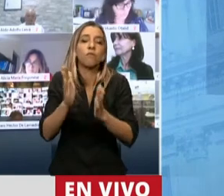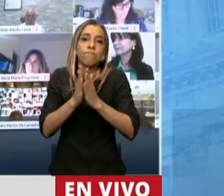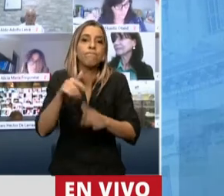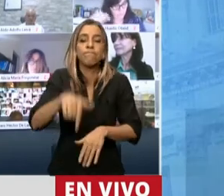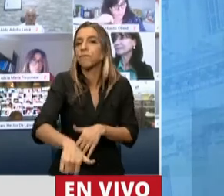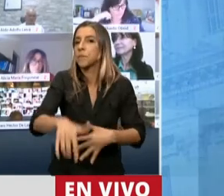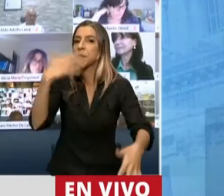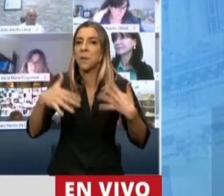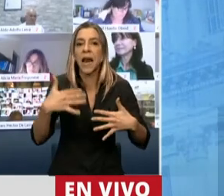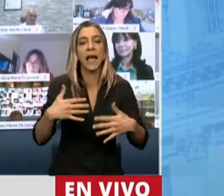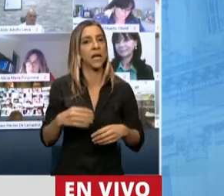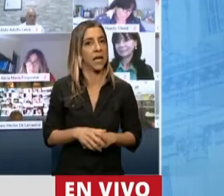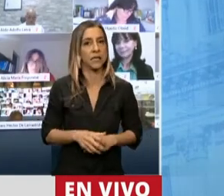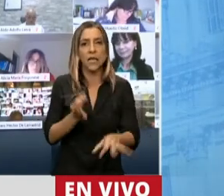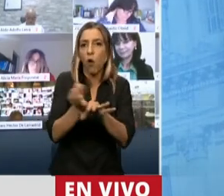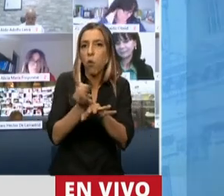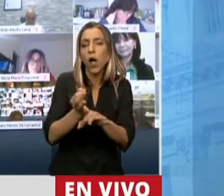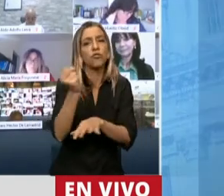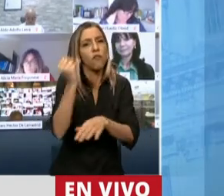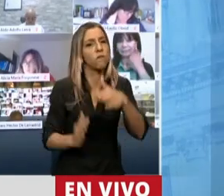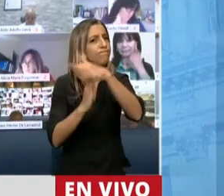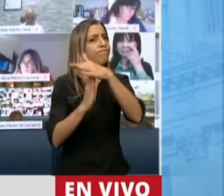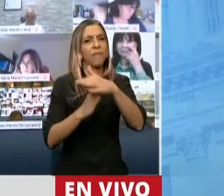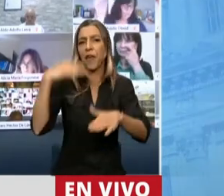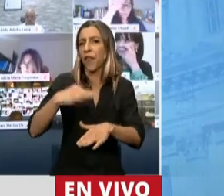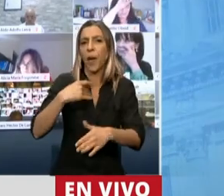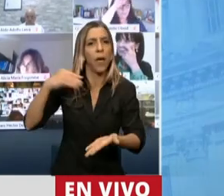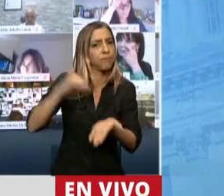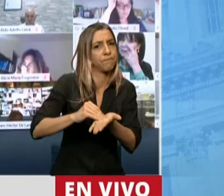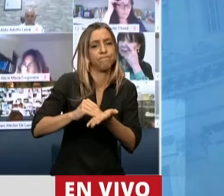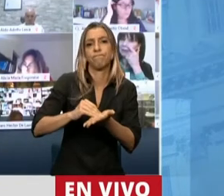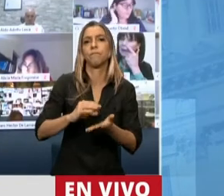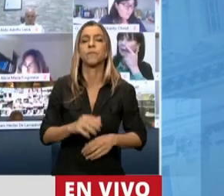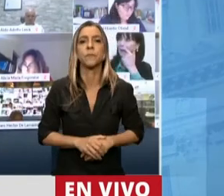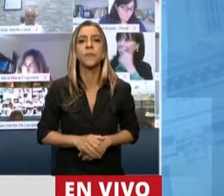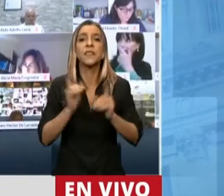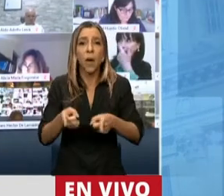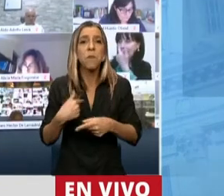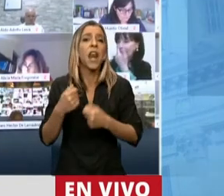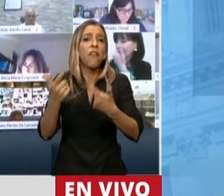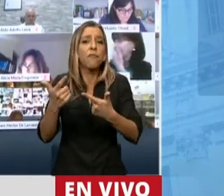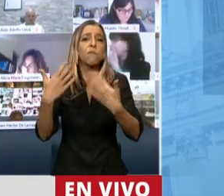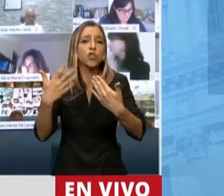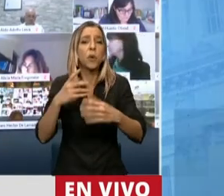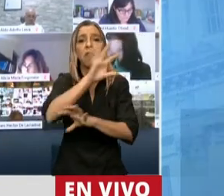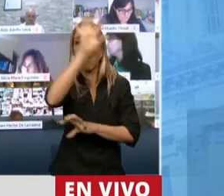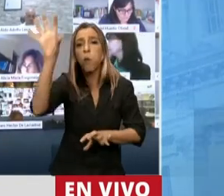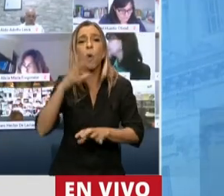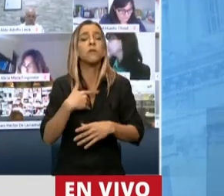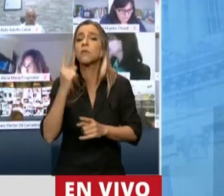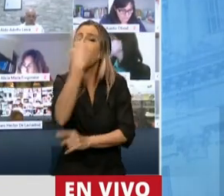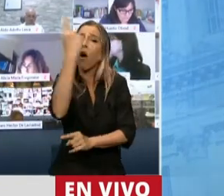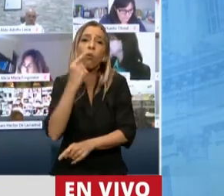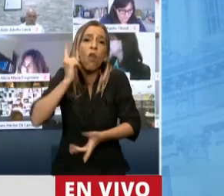educación sea considerada una actividad esencial, que se le devuelva a las jurisdicciones la decisión sobre la hoja de